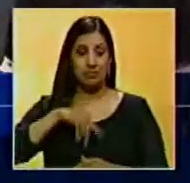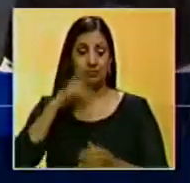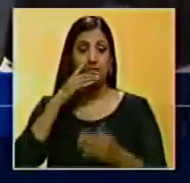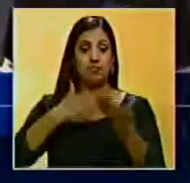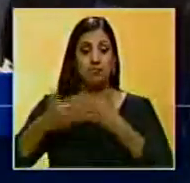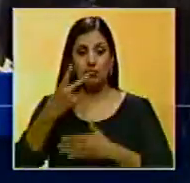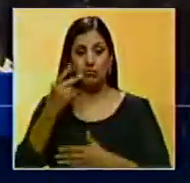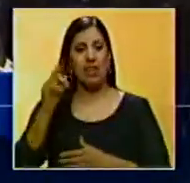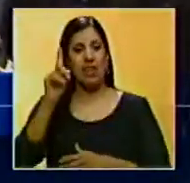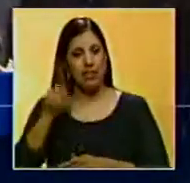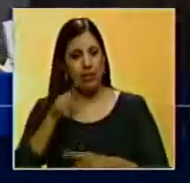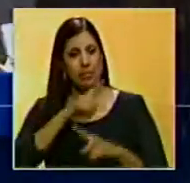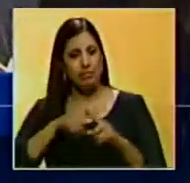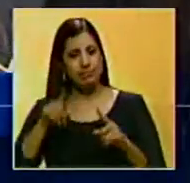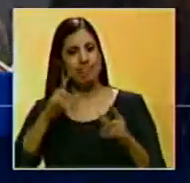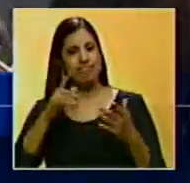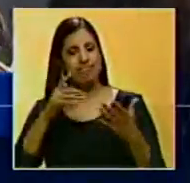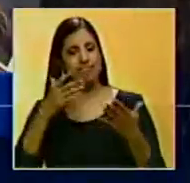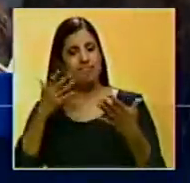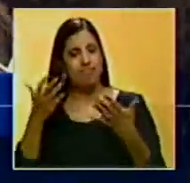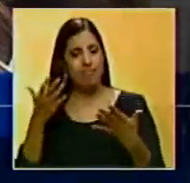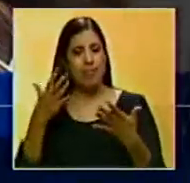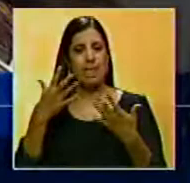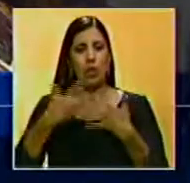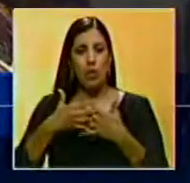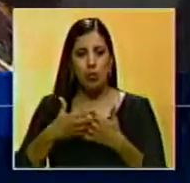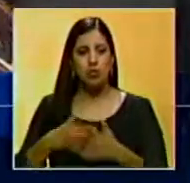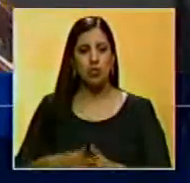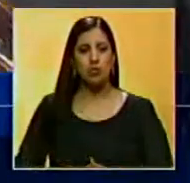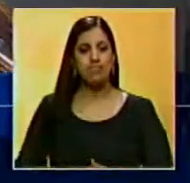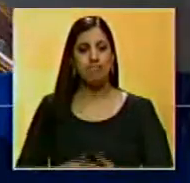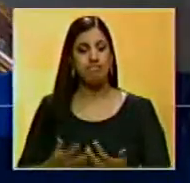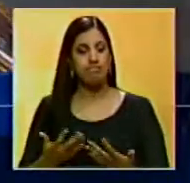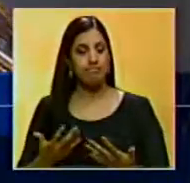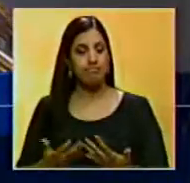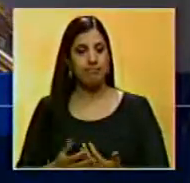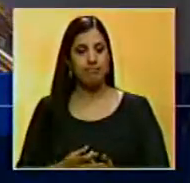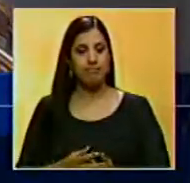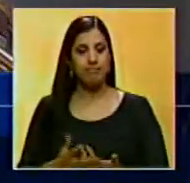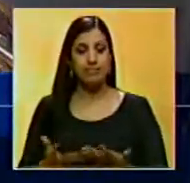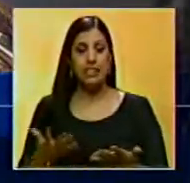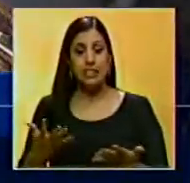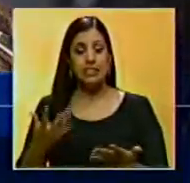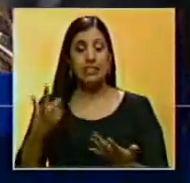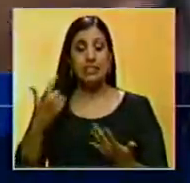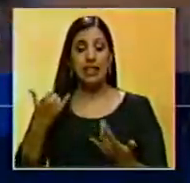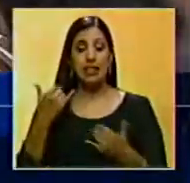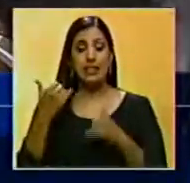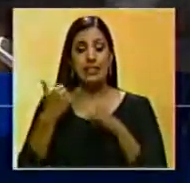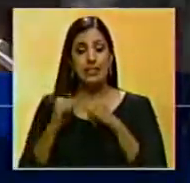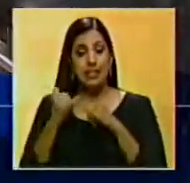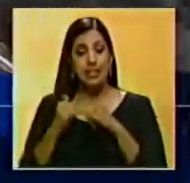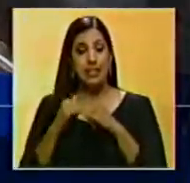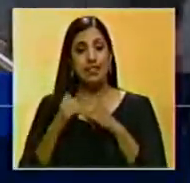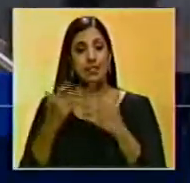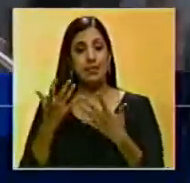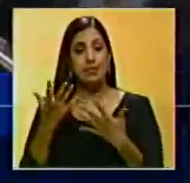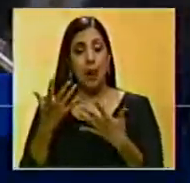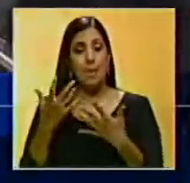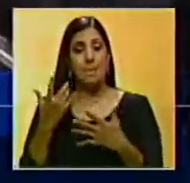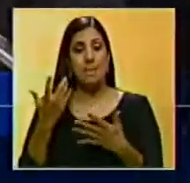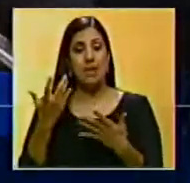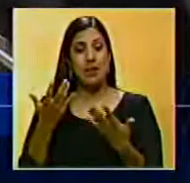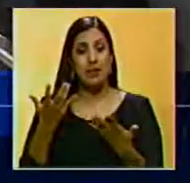vista comercial, sino también desde punto de vista de producción. La cerveza es un